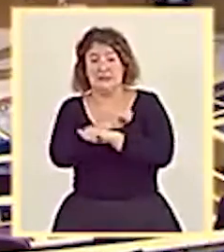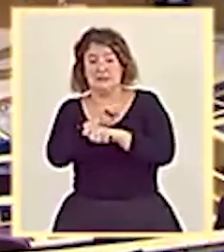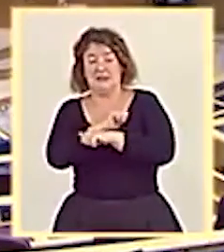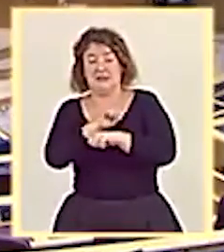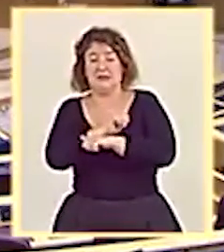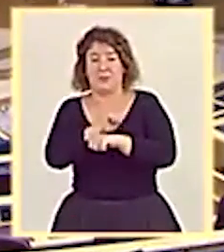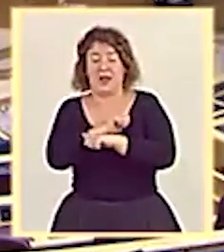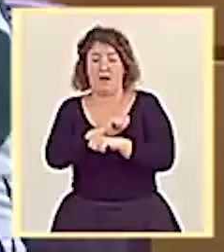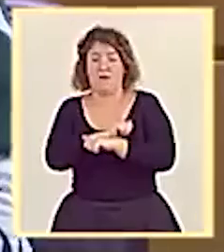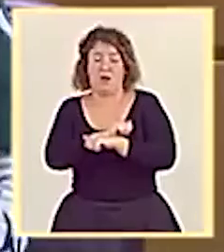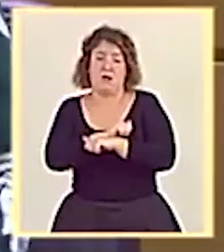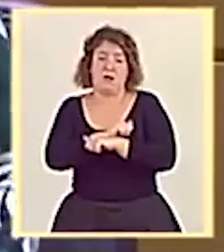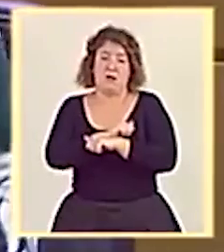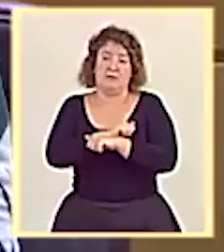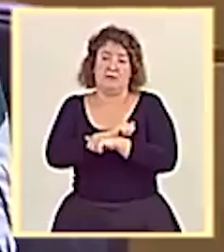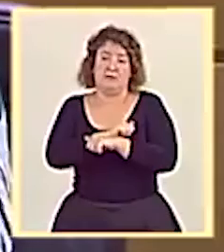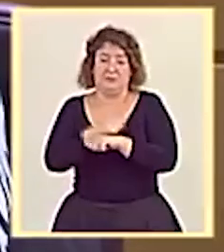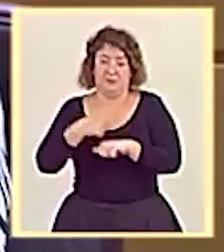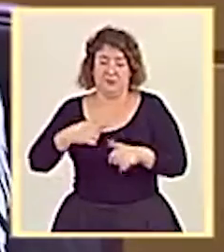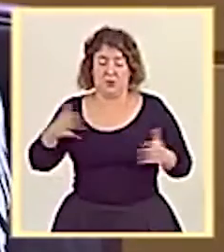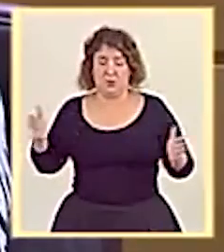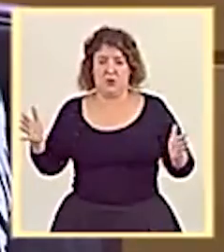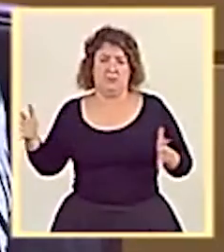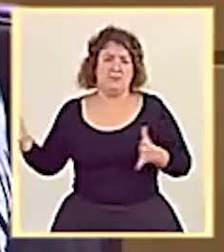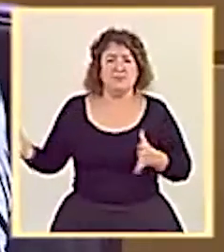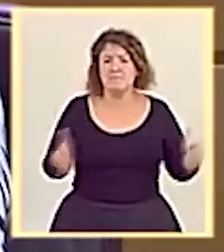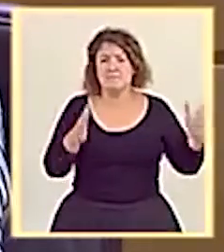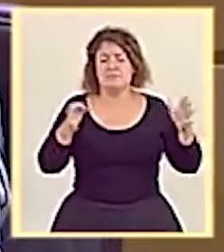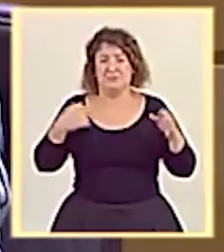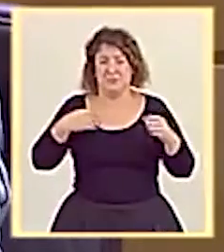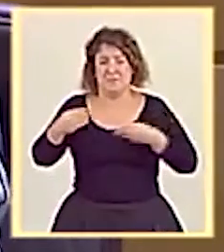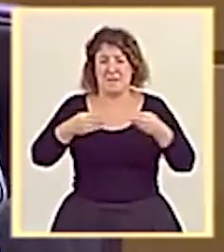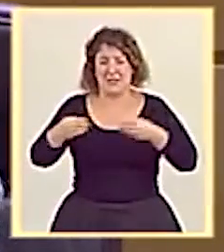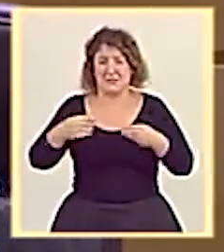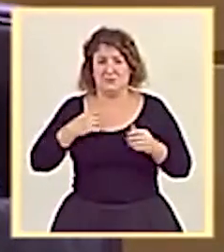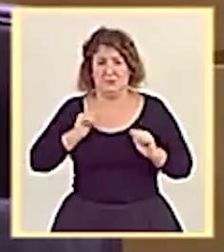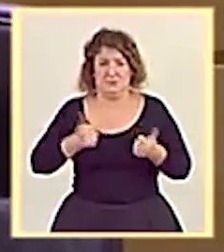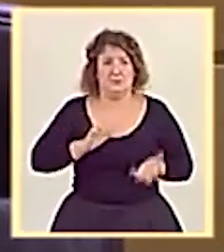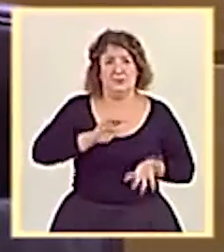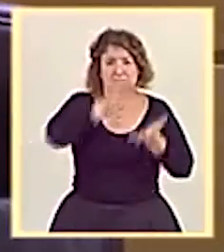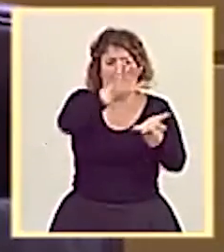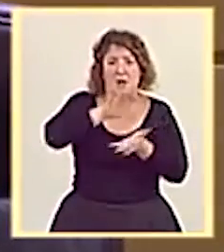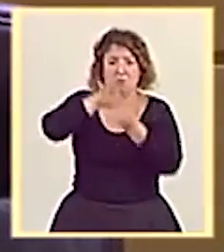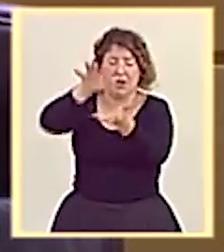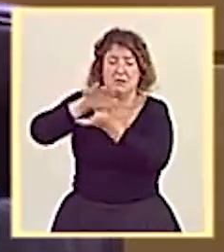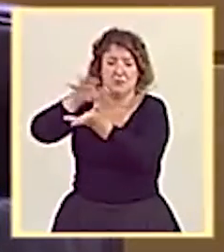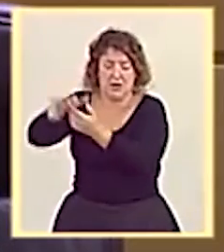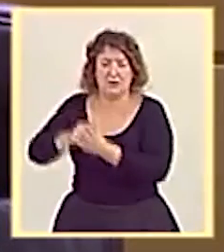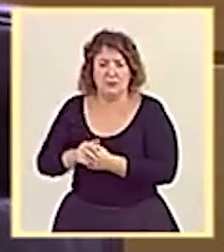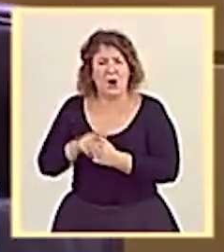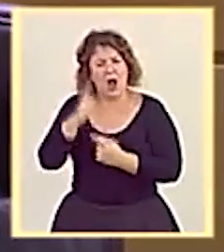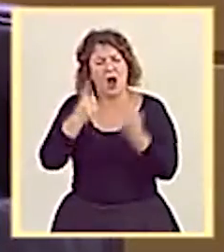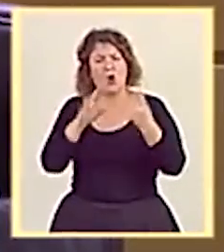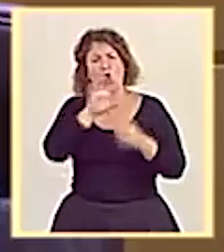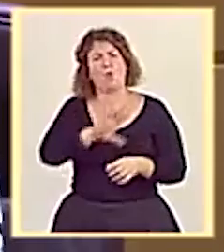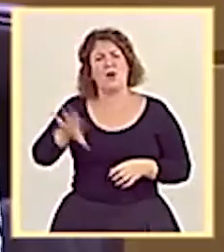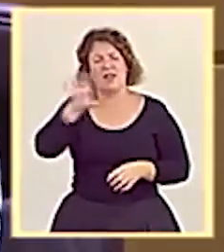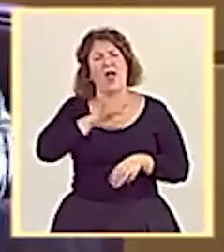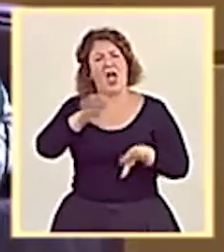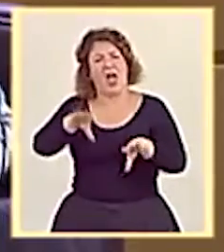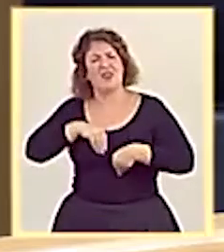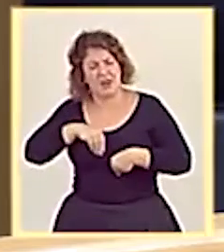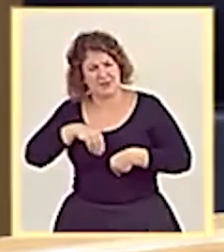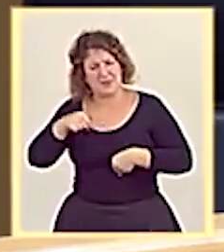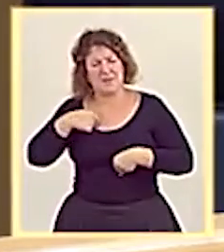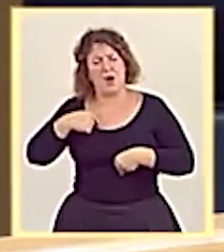las primeras remesas de este material llegaran a las comunidades autónomas que, como usted bien dice, se habían adherido a este acuerdo